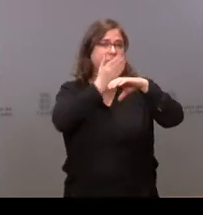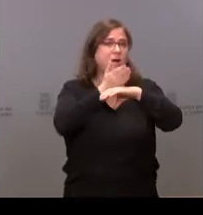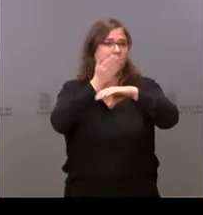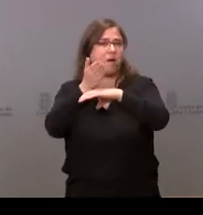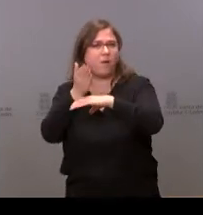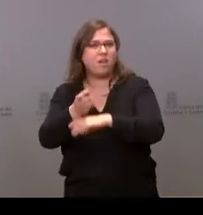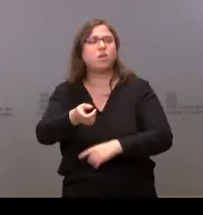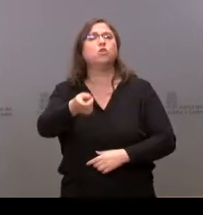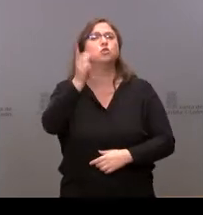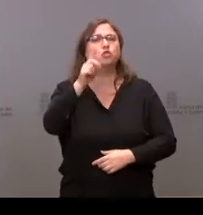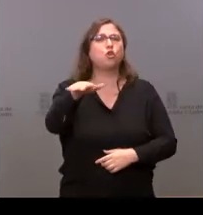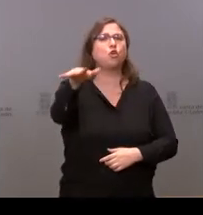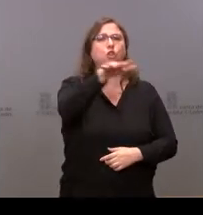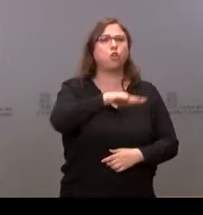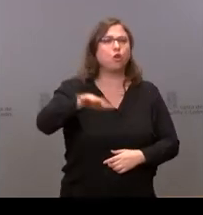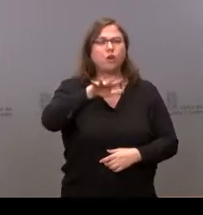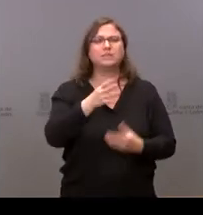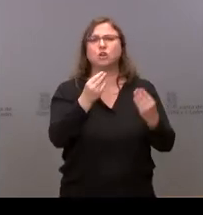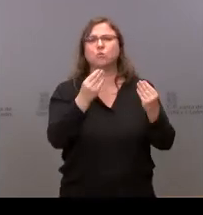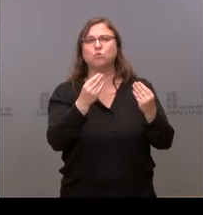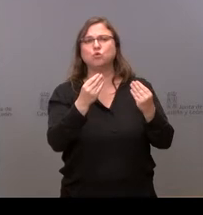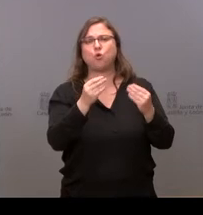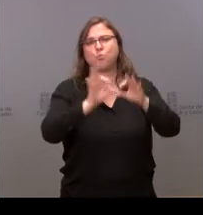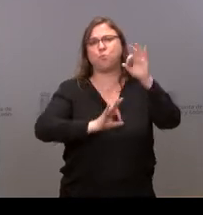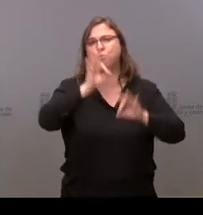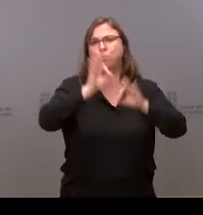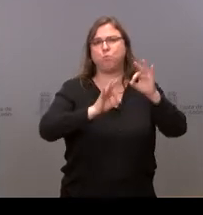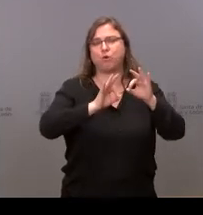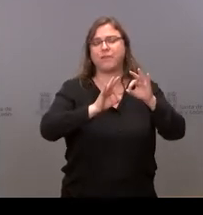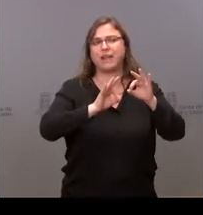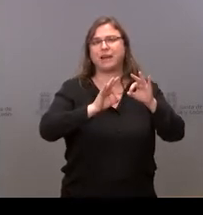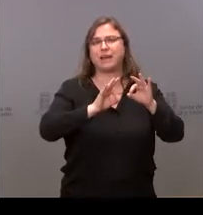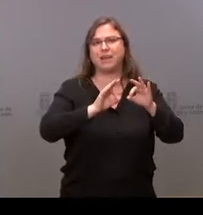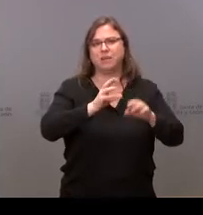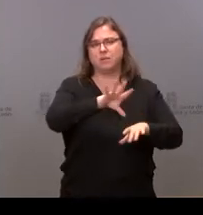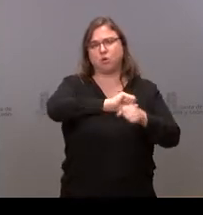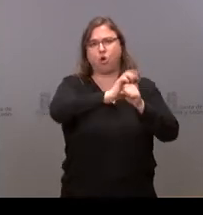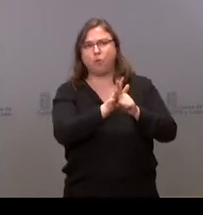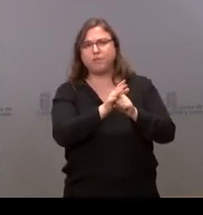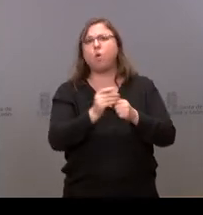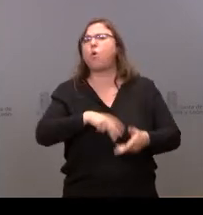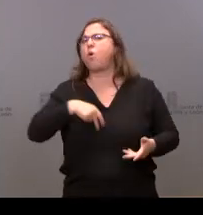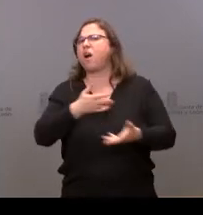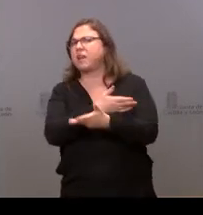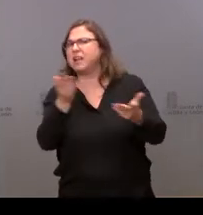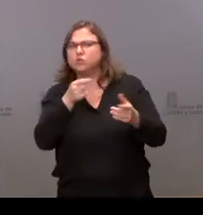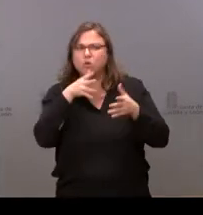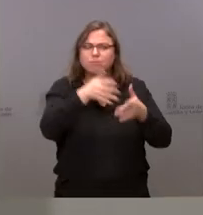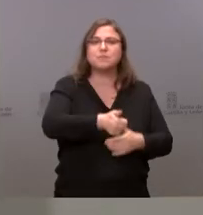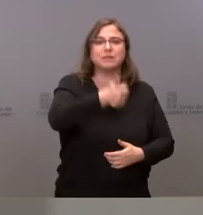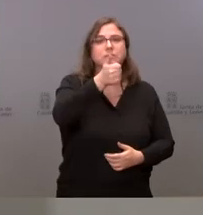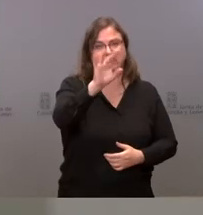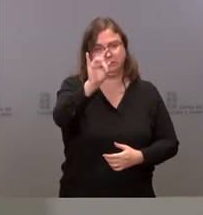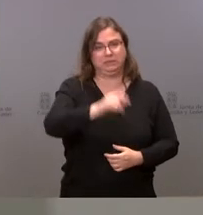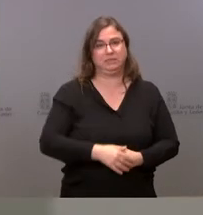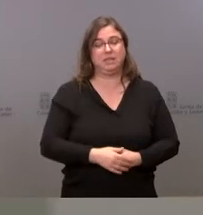las áreas que tengan mayor incidencia no una cosa general solo en los sitios que tengan mayor incidencia claro para